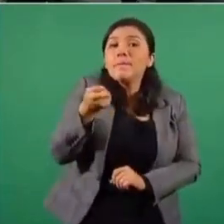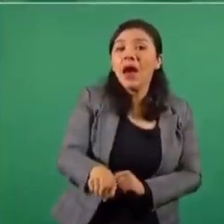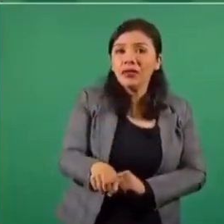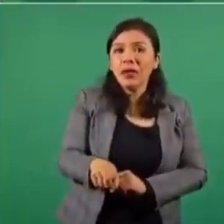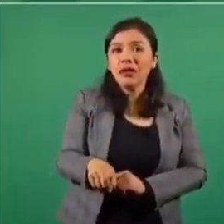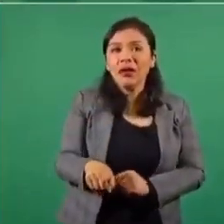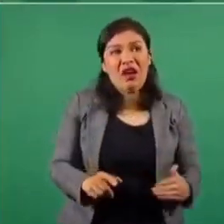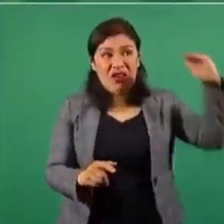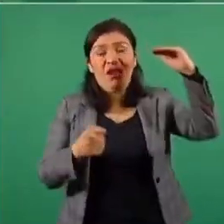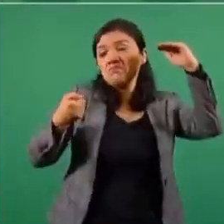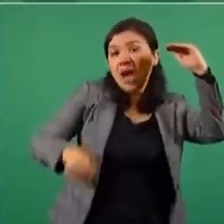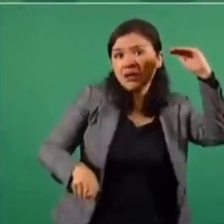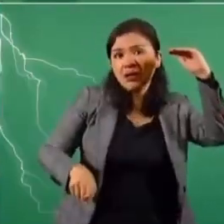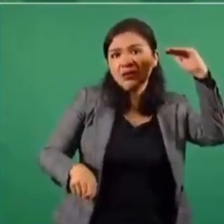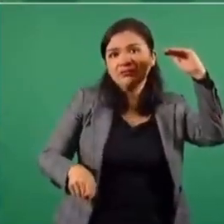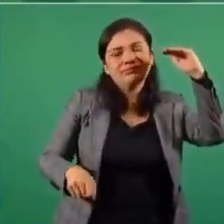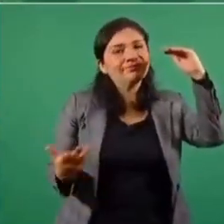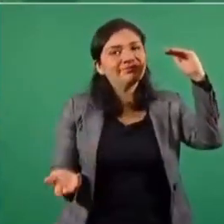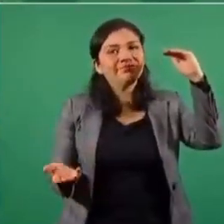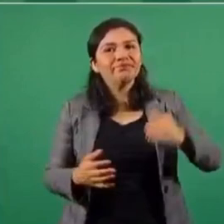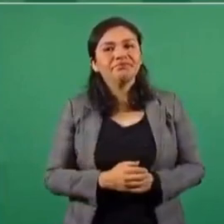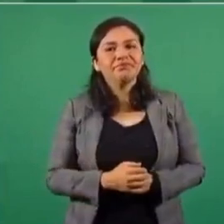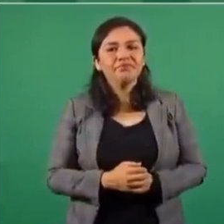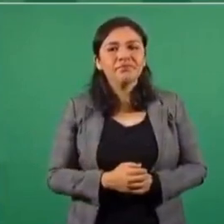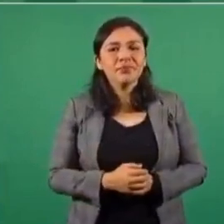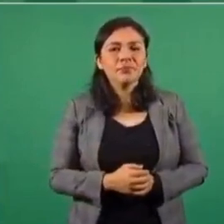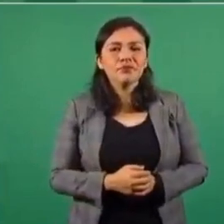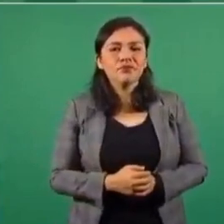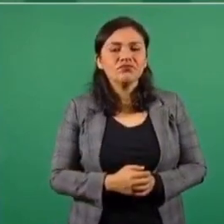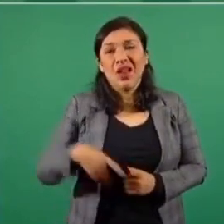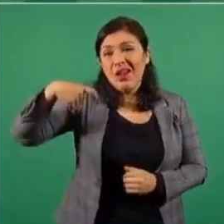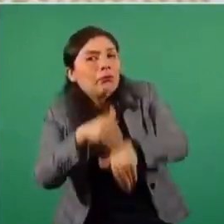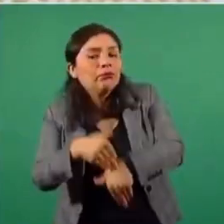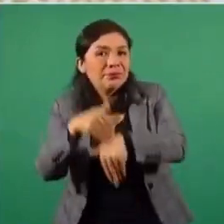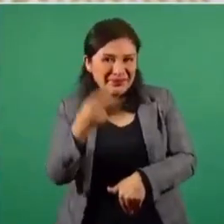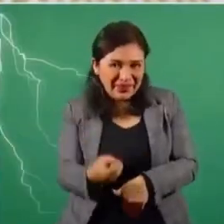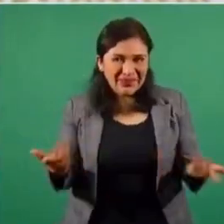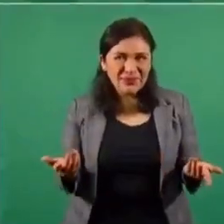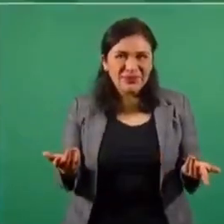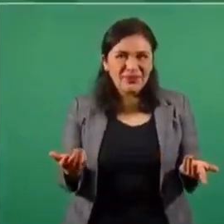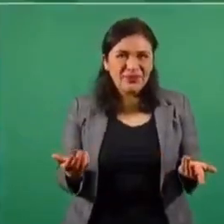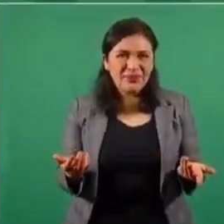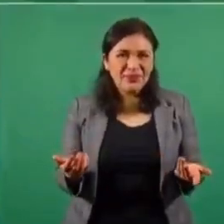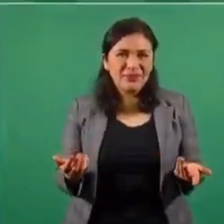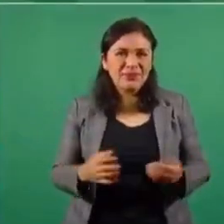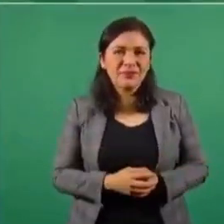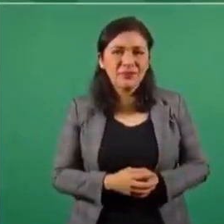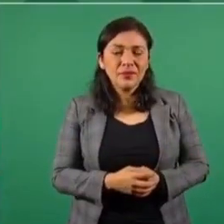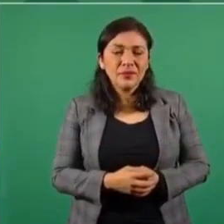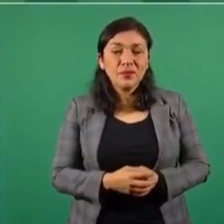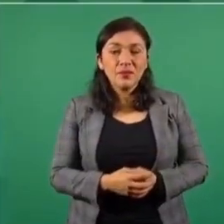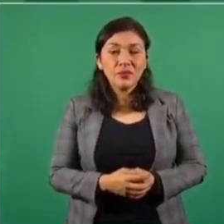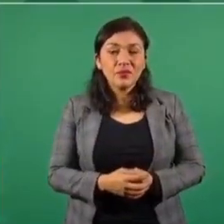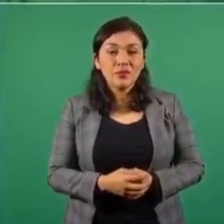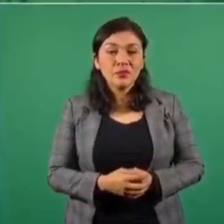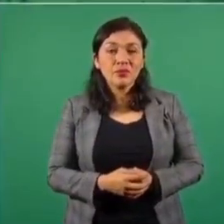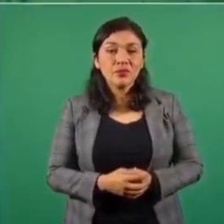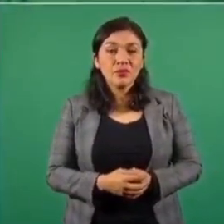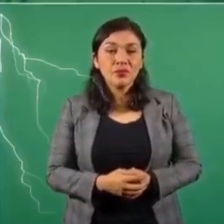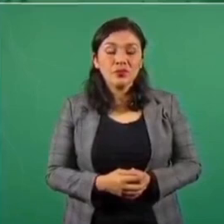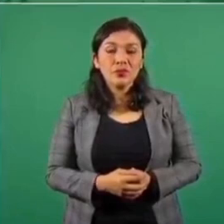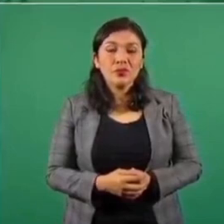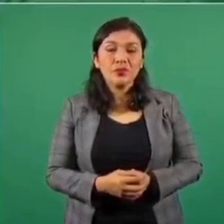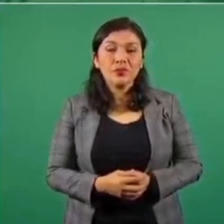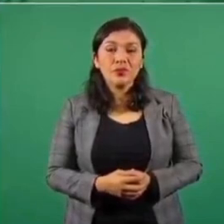eran los potentados. A ver, que se tengan demócratas,